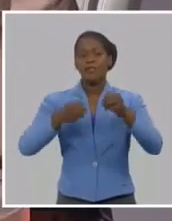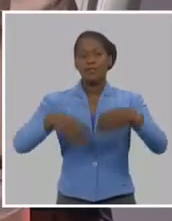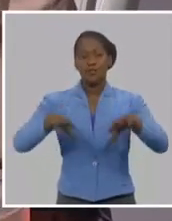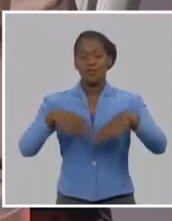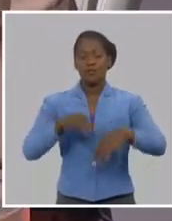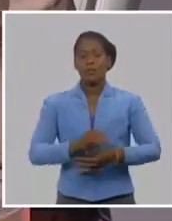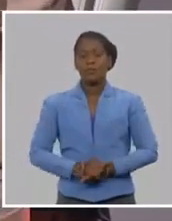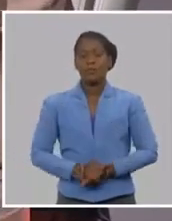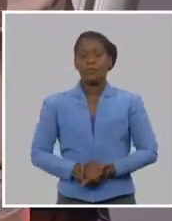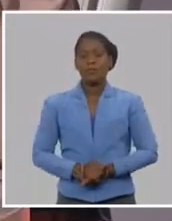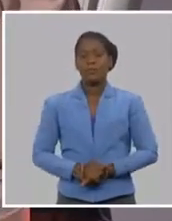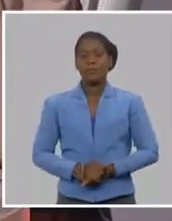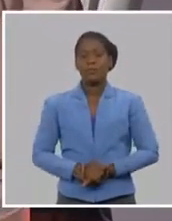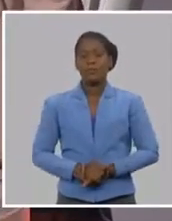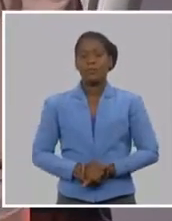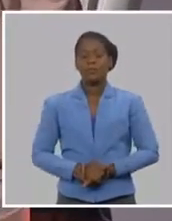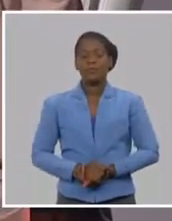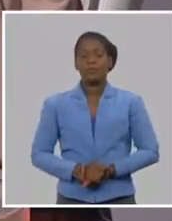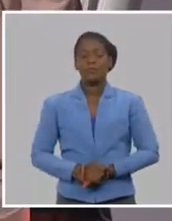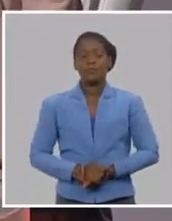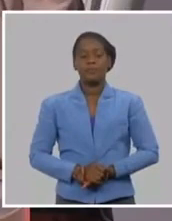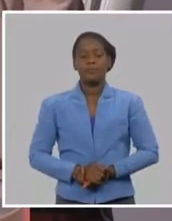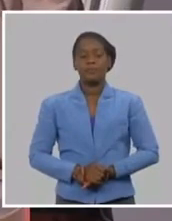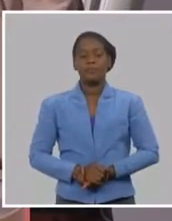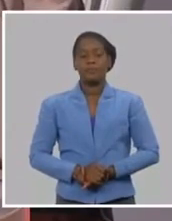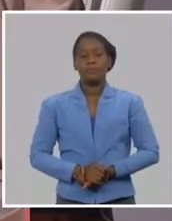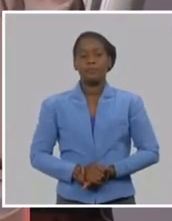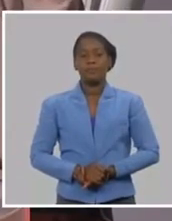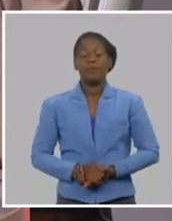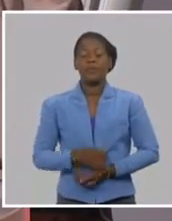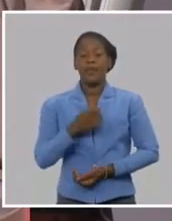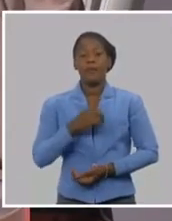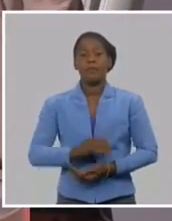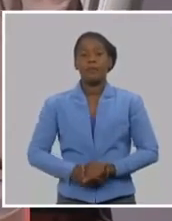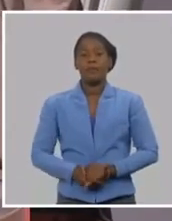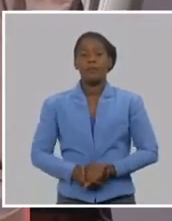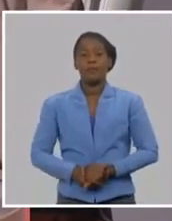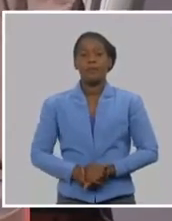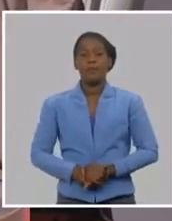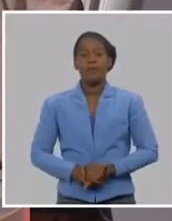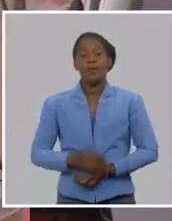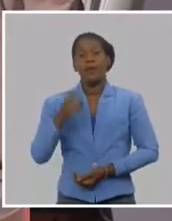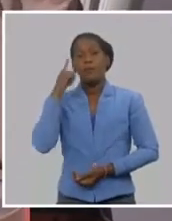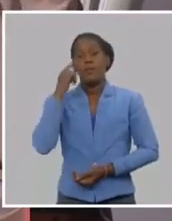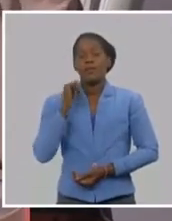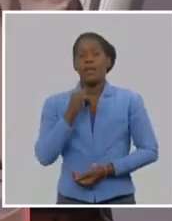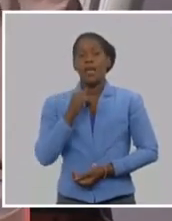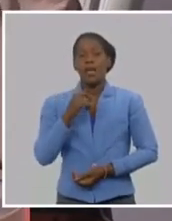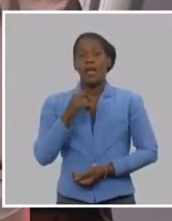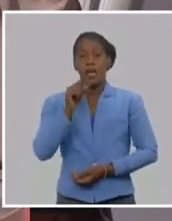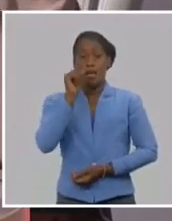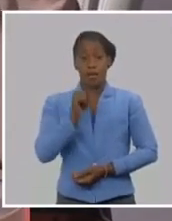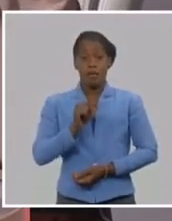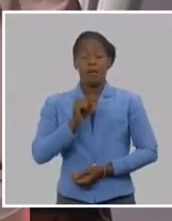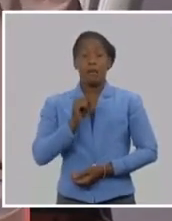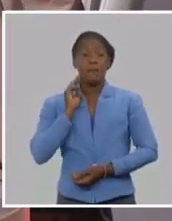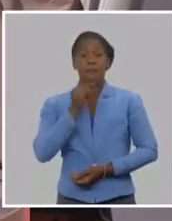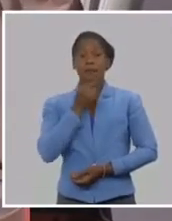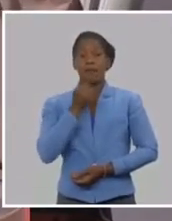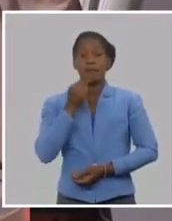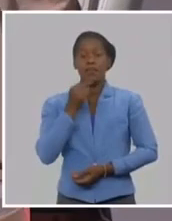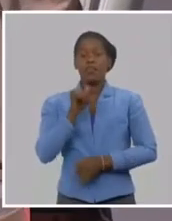tan grande y no darse cuenta de que era extraordinario. Pero no se trata de que él lo desconociera, sino que él procuraba con su grandeza no lastimar a nadie,